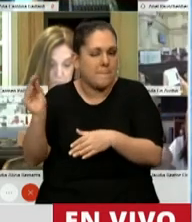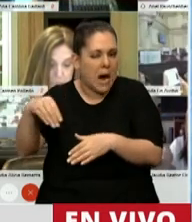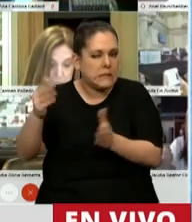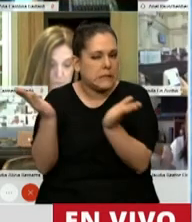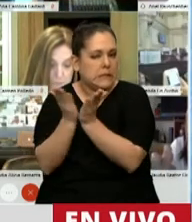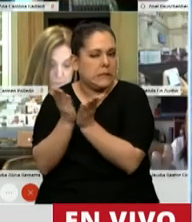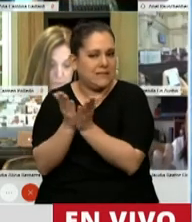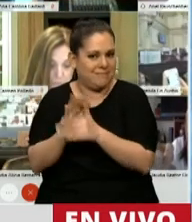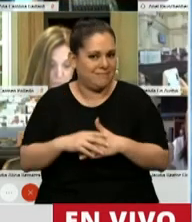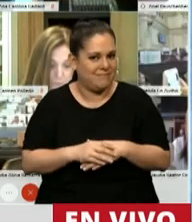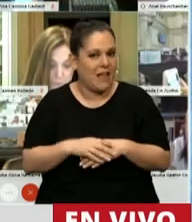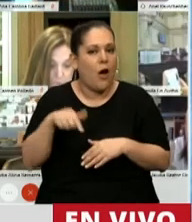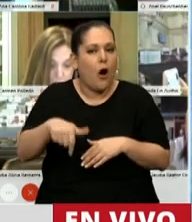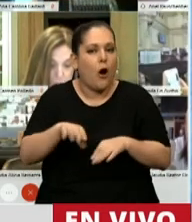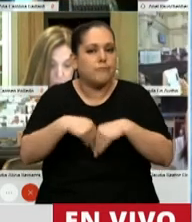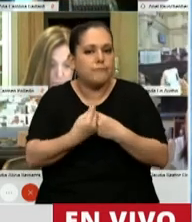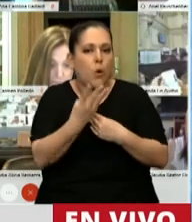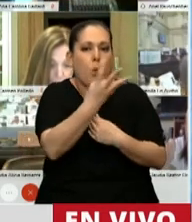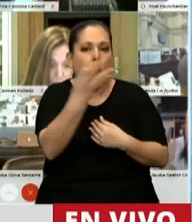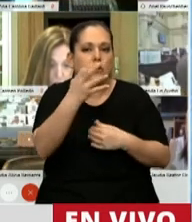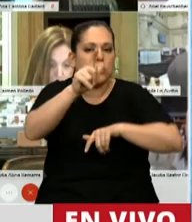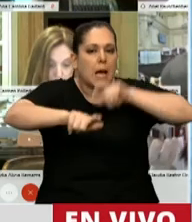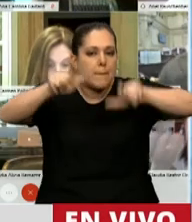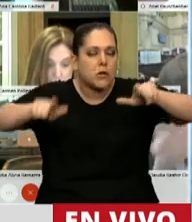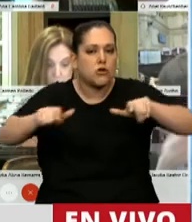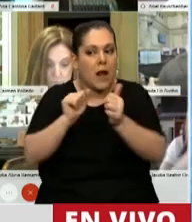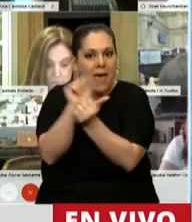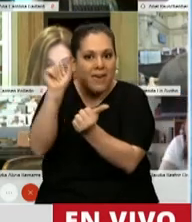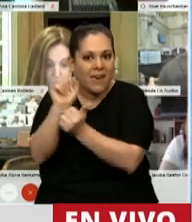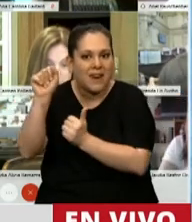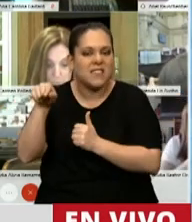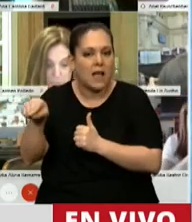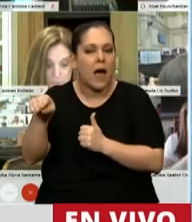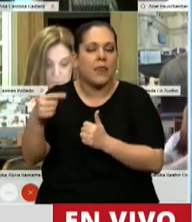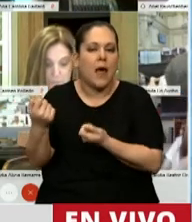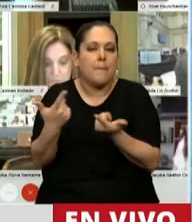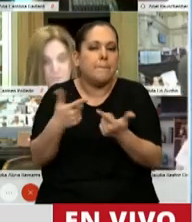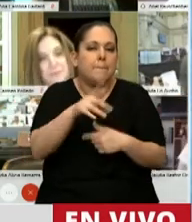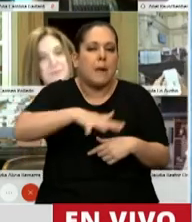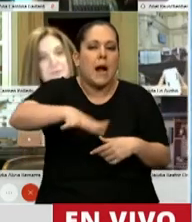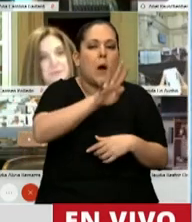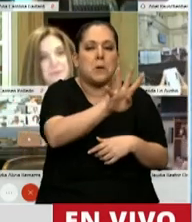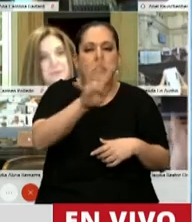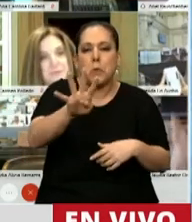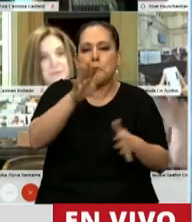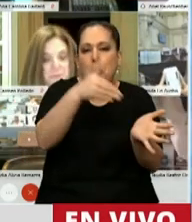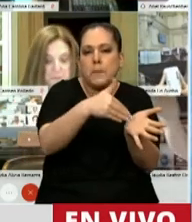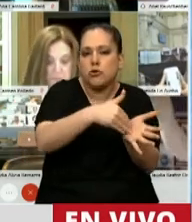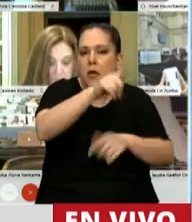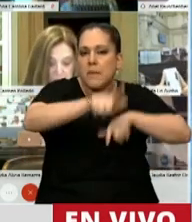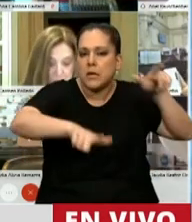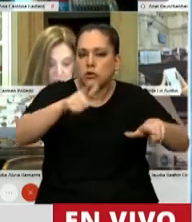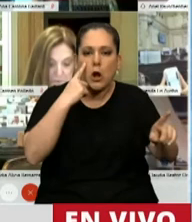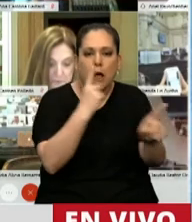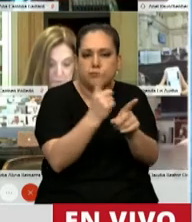de hoy, aproximadamente 400 egresados anualmente se da para una población de 44 millones, más de 44